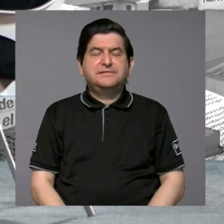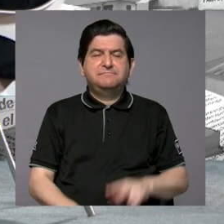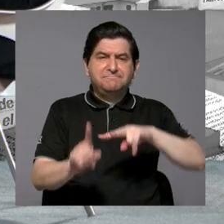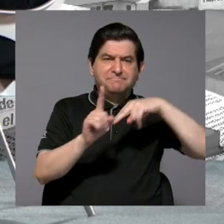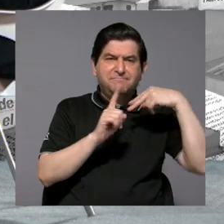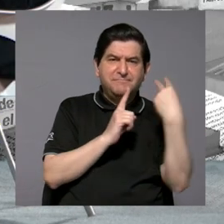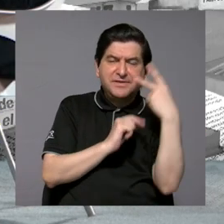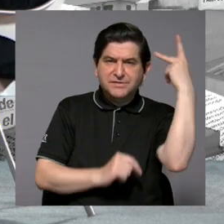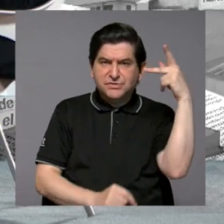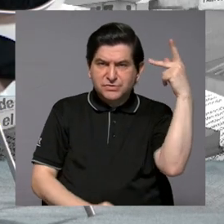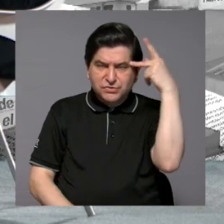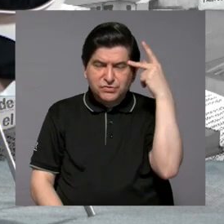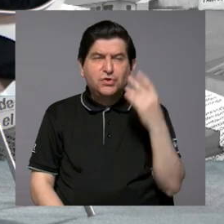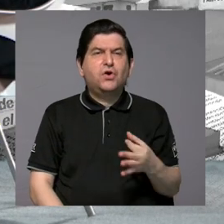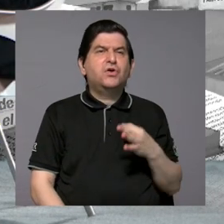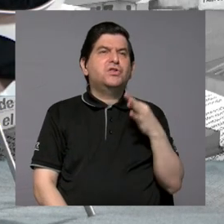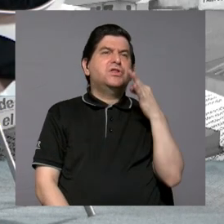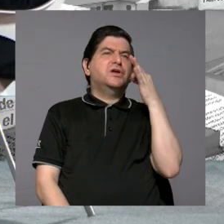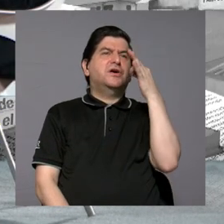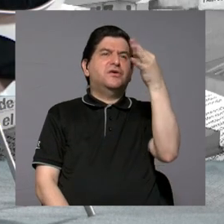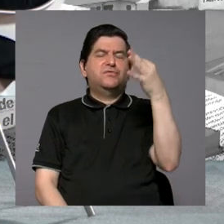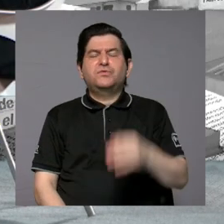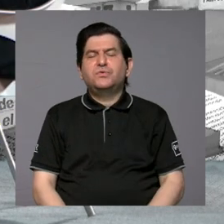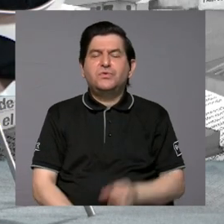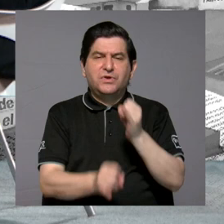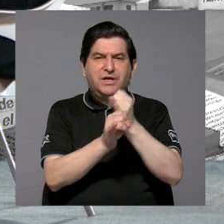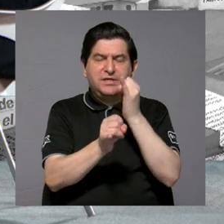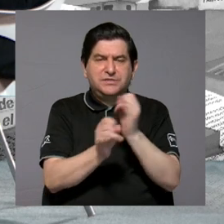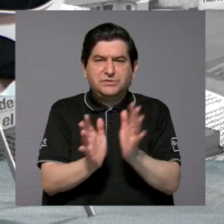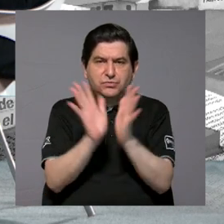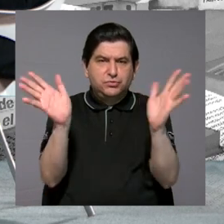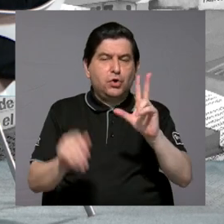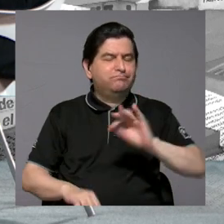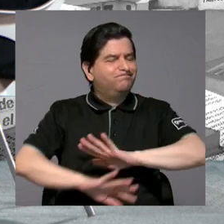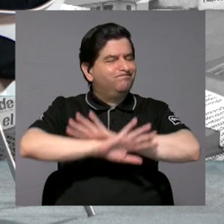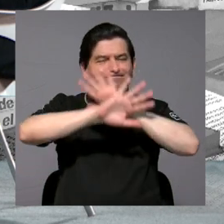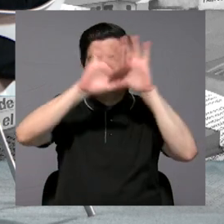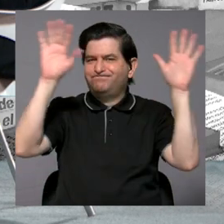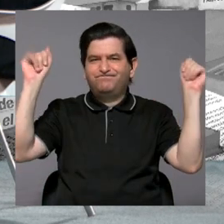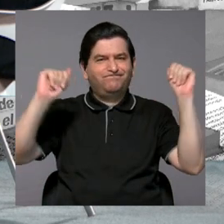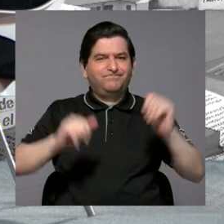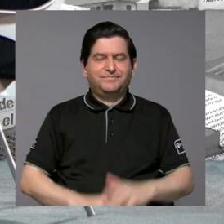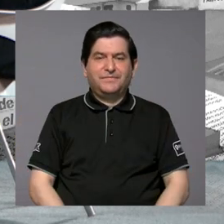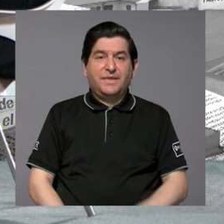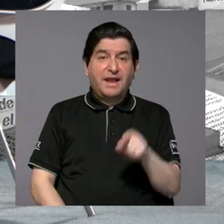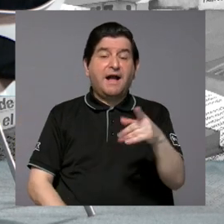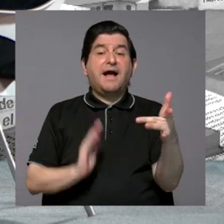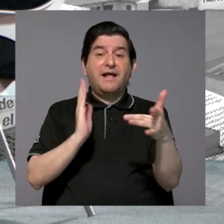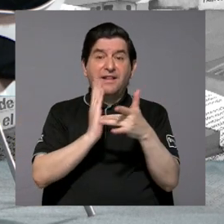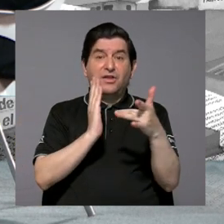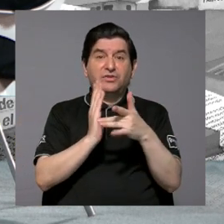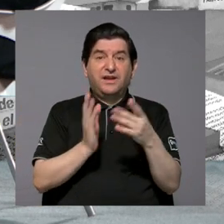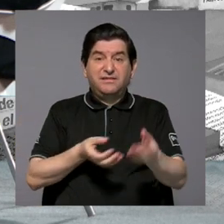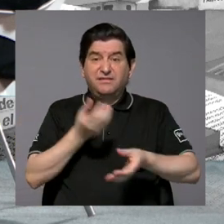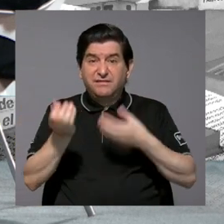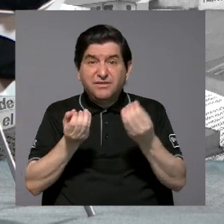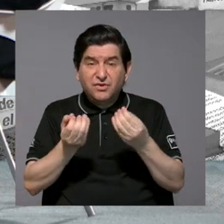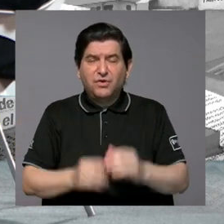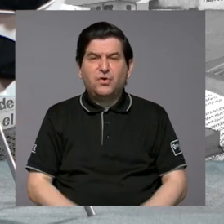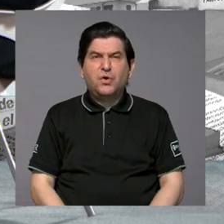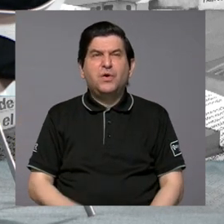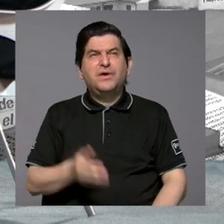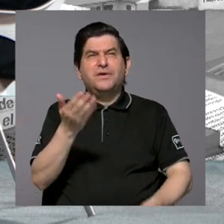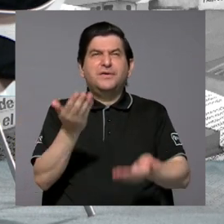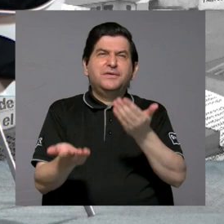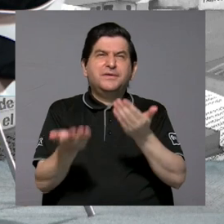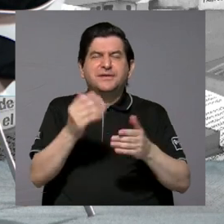política de hacia dónde se quiere llevar la institucionalidad pública no siempre está clara. Entonces, ahí lo técnico que es lo que corresponde, se retrae un